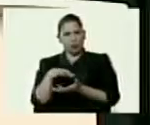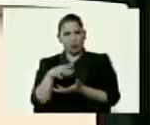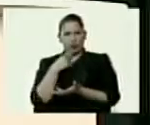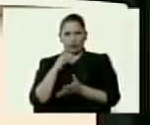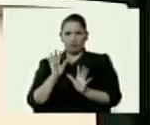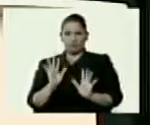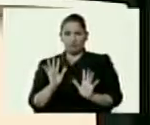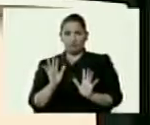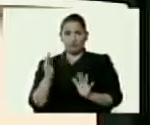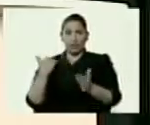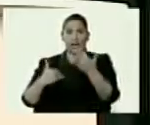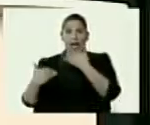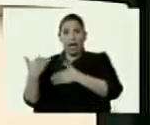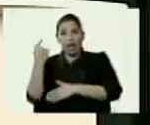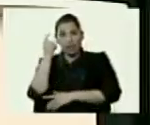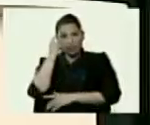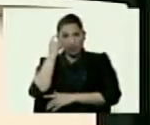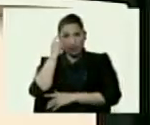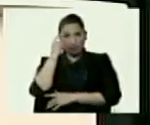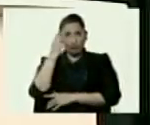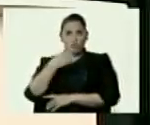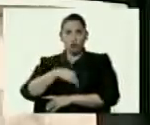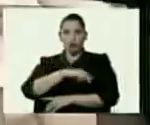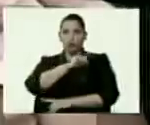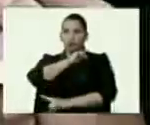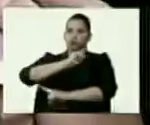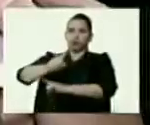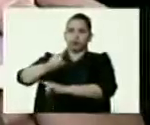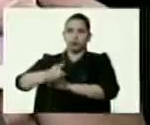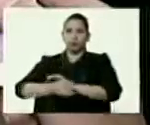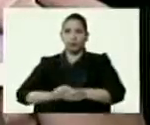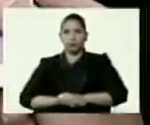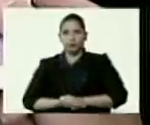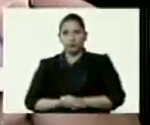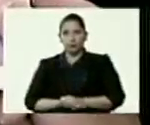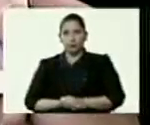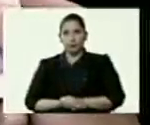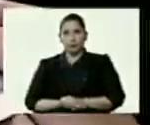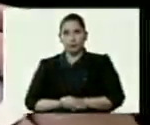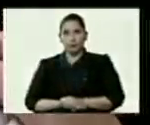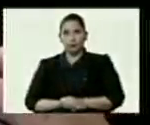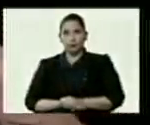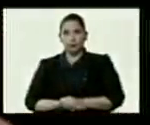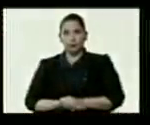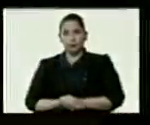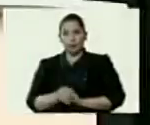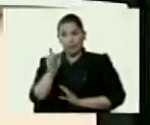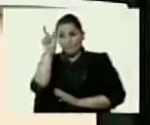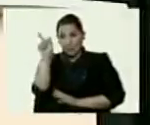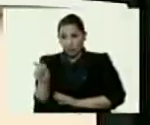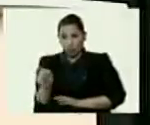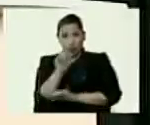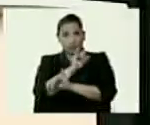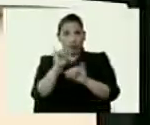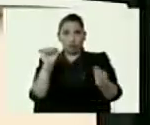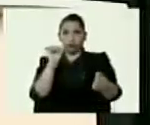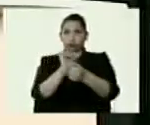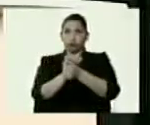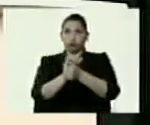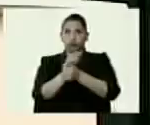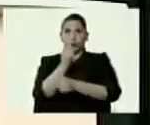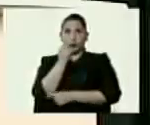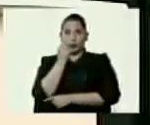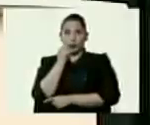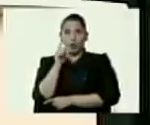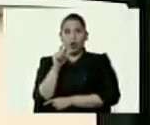Hace unos días nosotros denunciamos que esta persona que fue capturado, el señor Luis